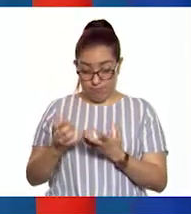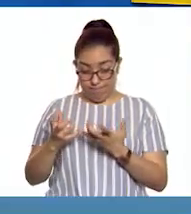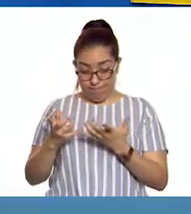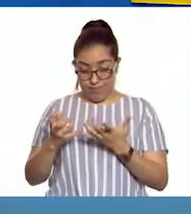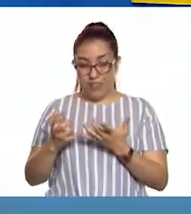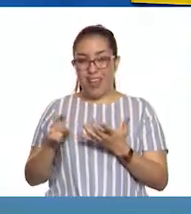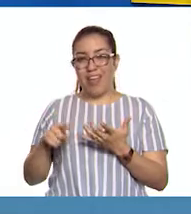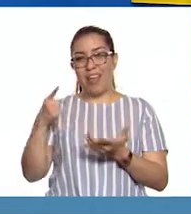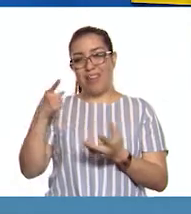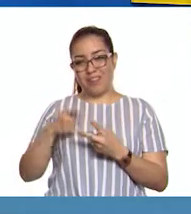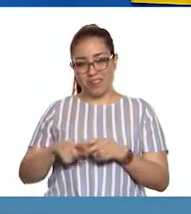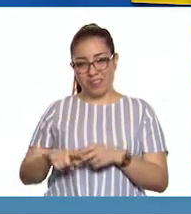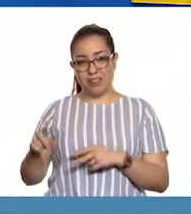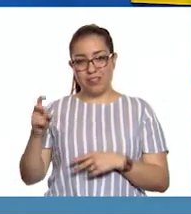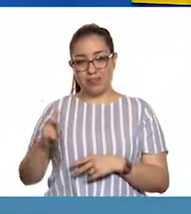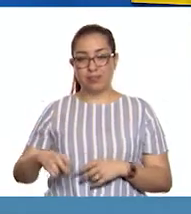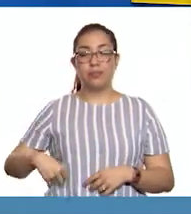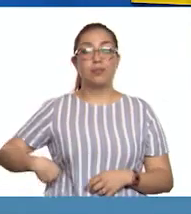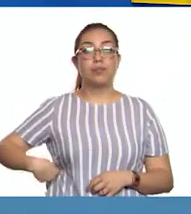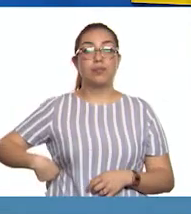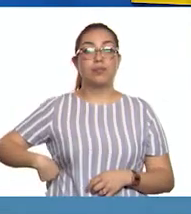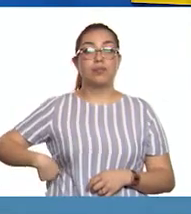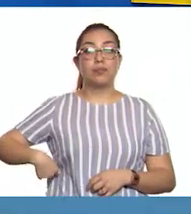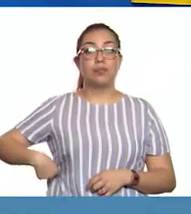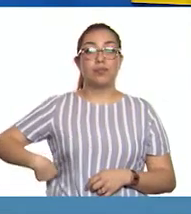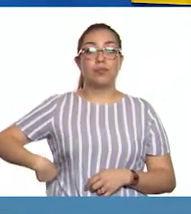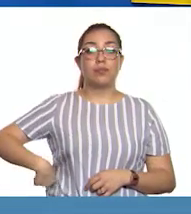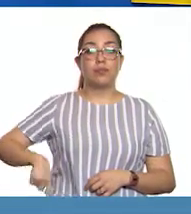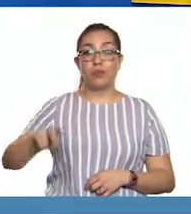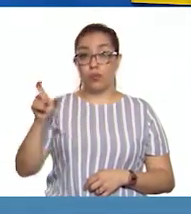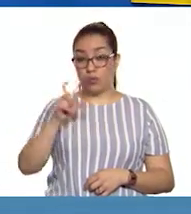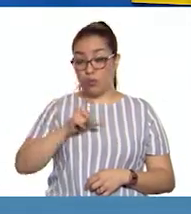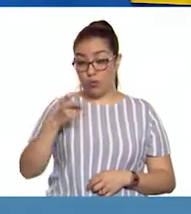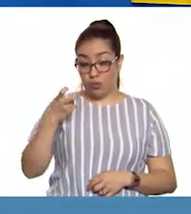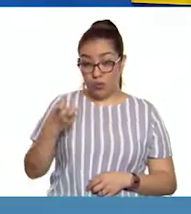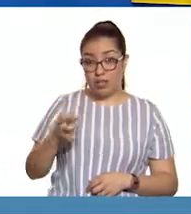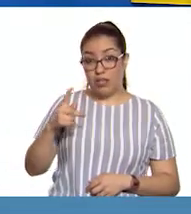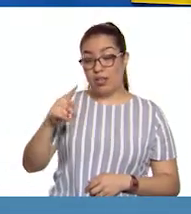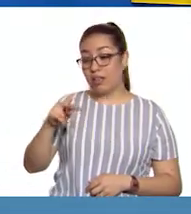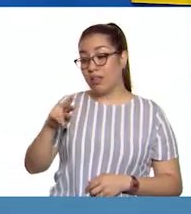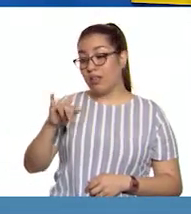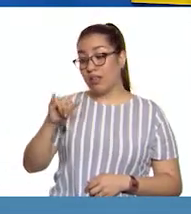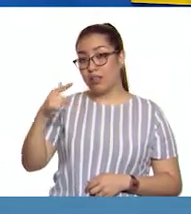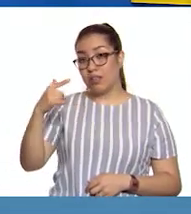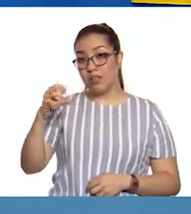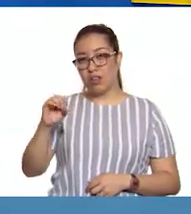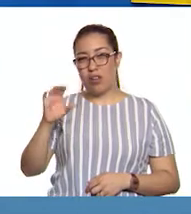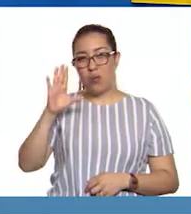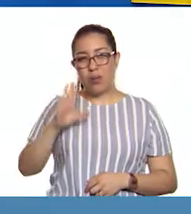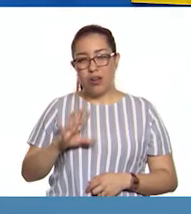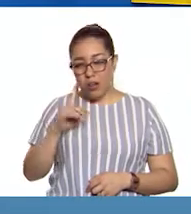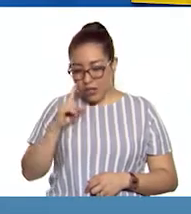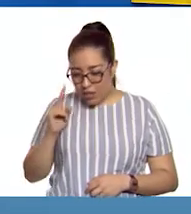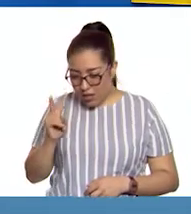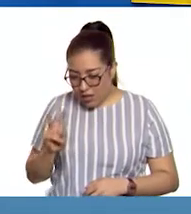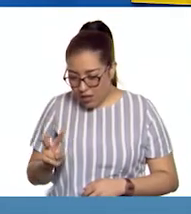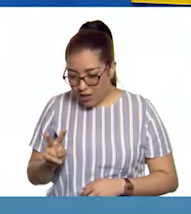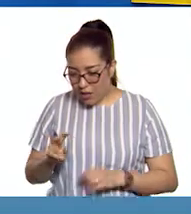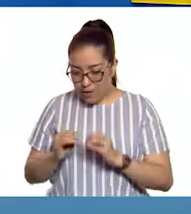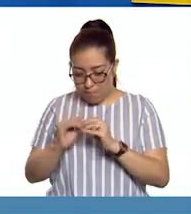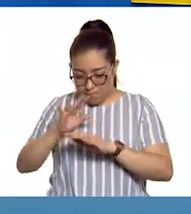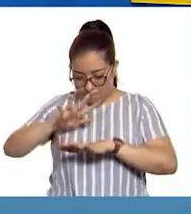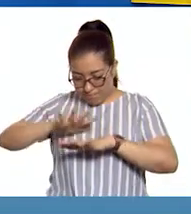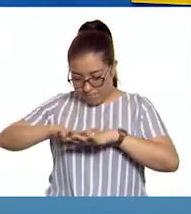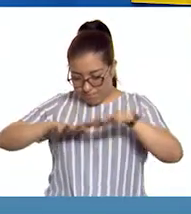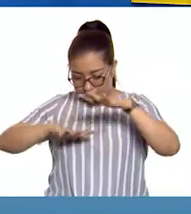Así es. Cuando el trigo dentro de la bolsa sea o se vea envuelto por una masa blanca de hilos